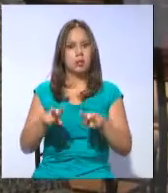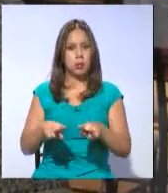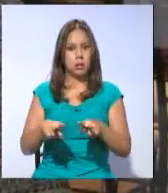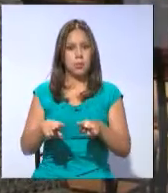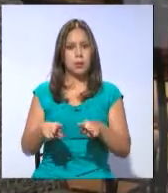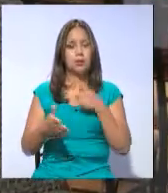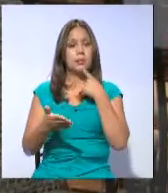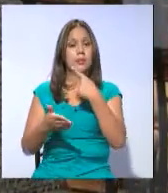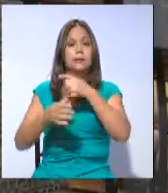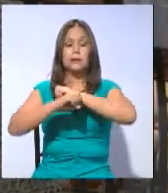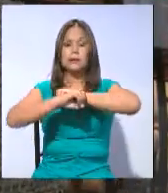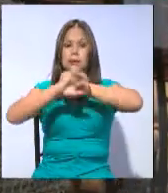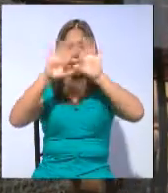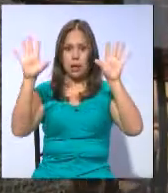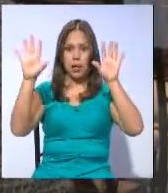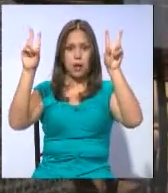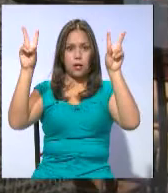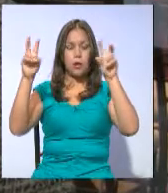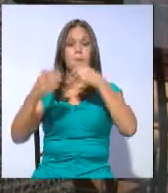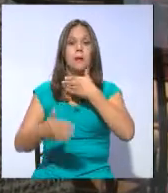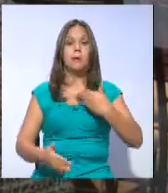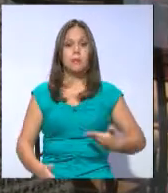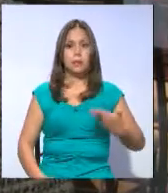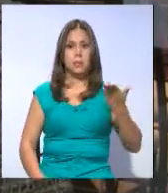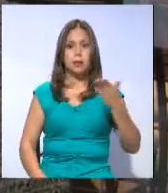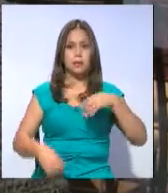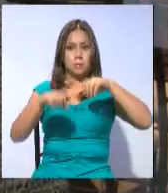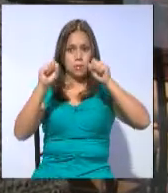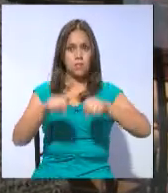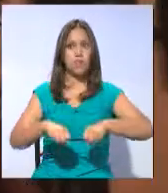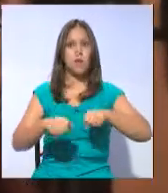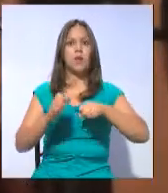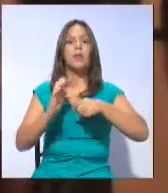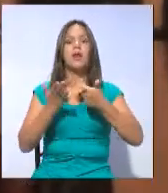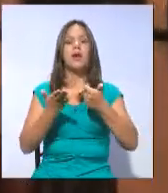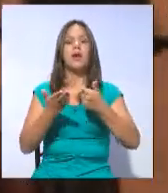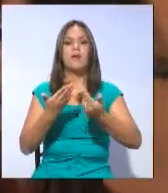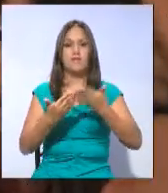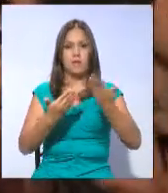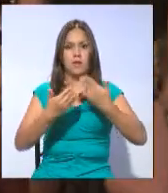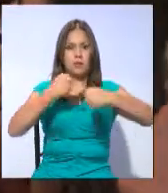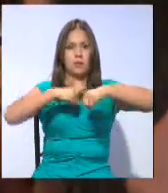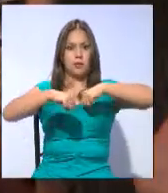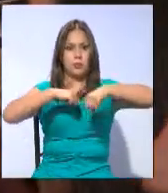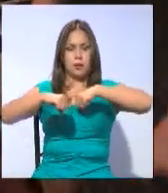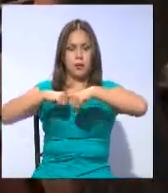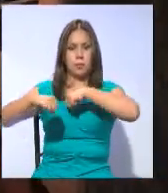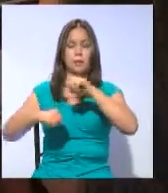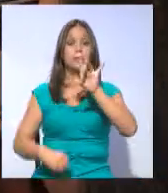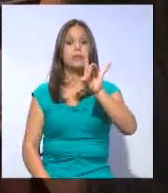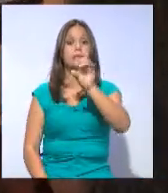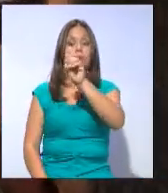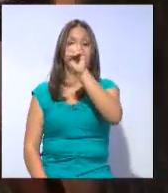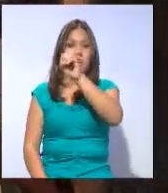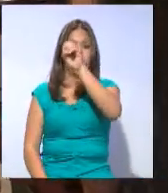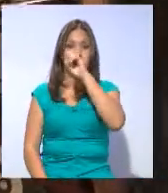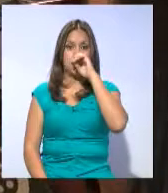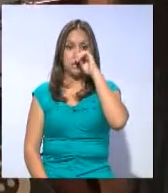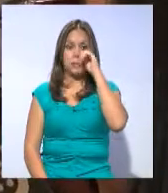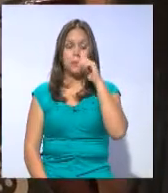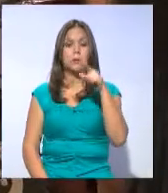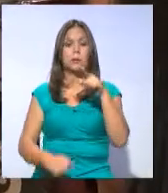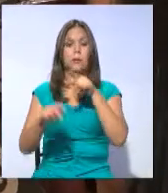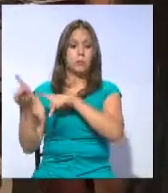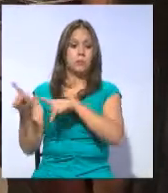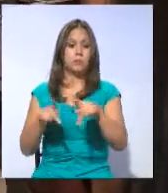lo ha dicho claramente el presidente, se les facilite los trámites. El 80% de este plan es positivo para